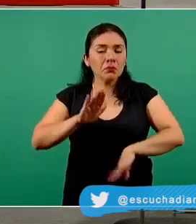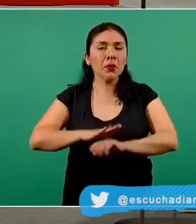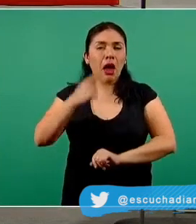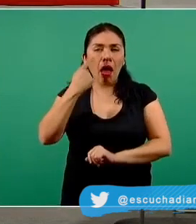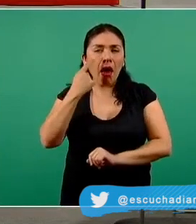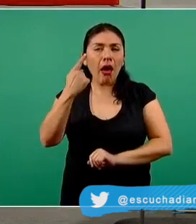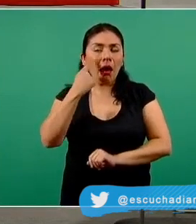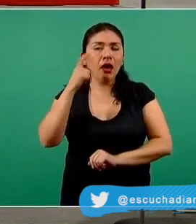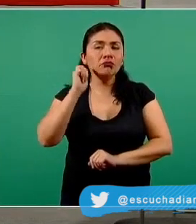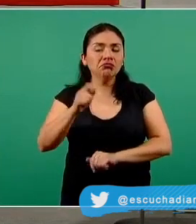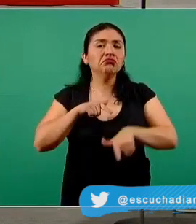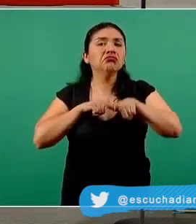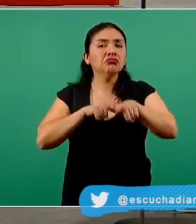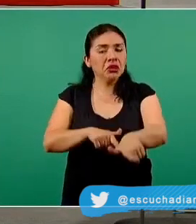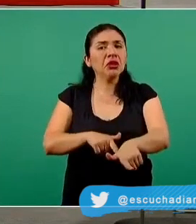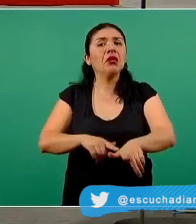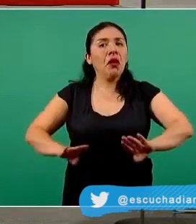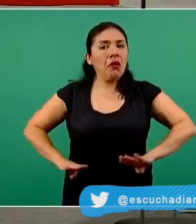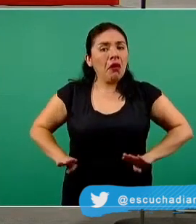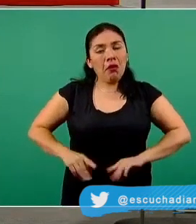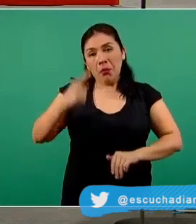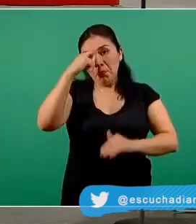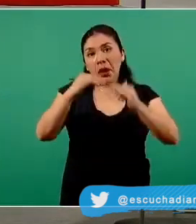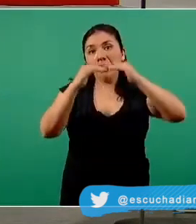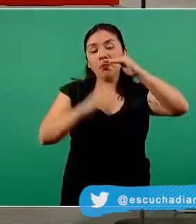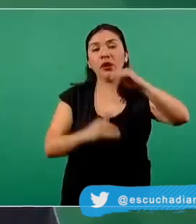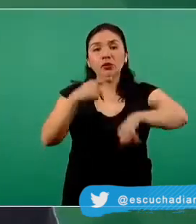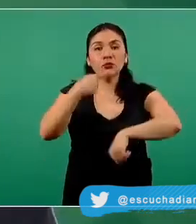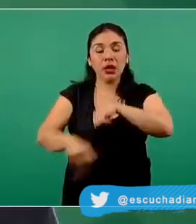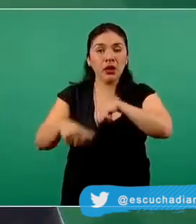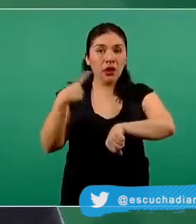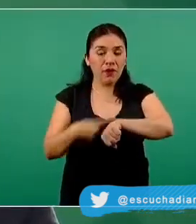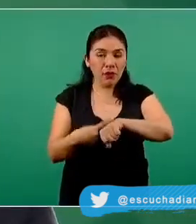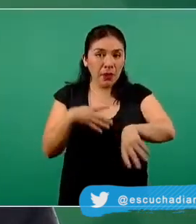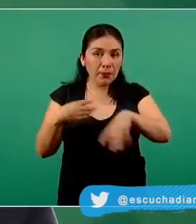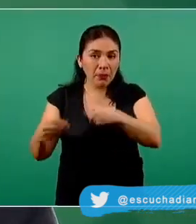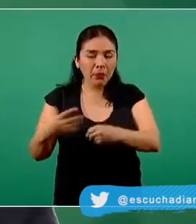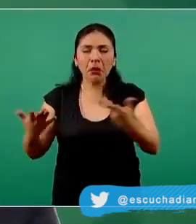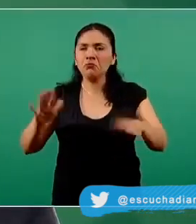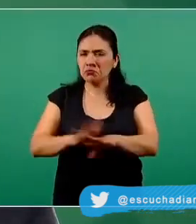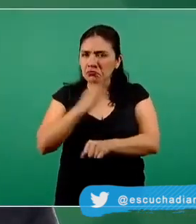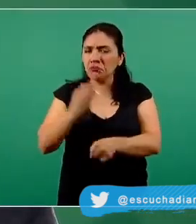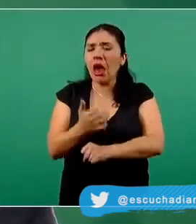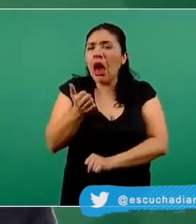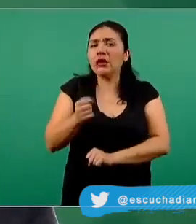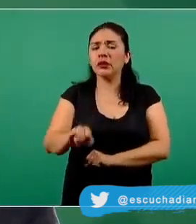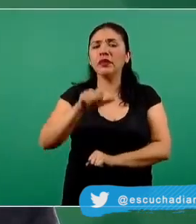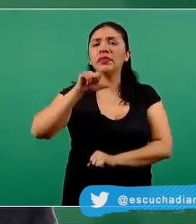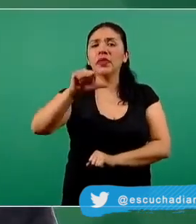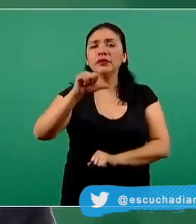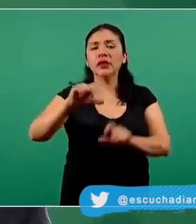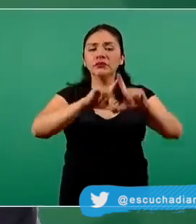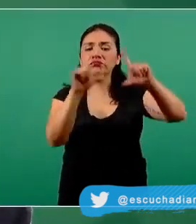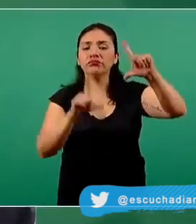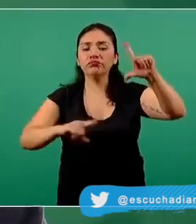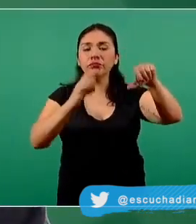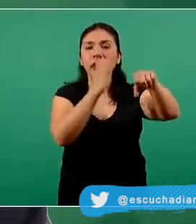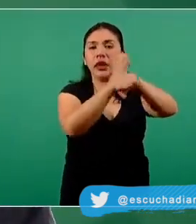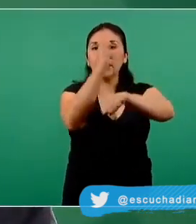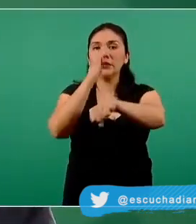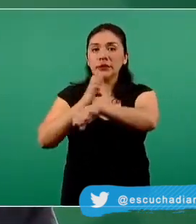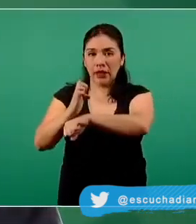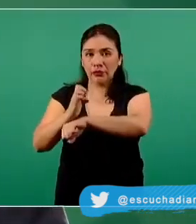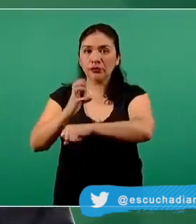se mantiene una situación de bajo riesgo epidémico al menos en 16 de las 32